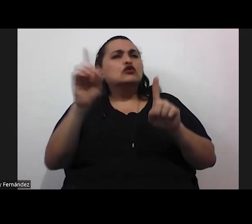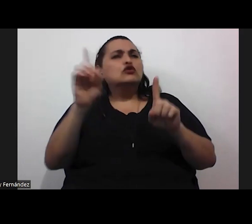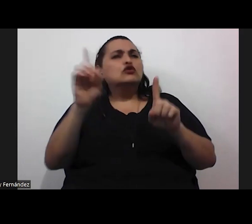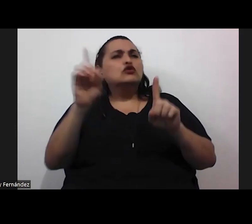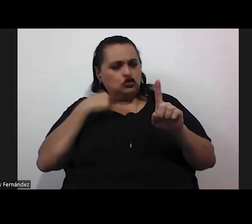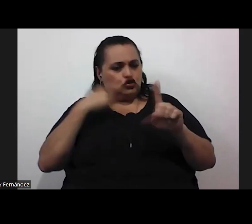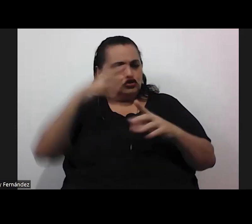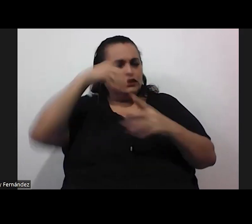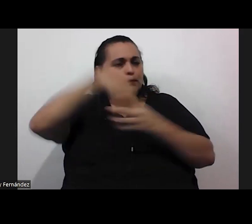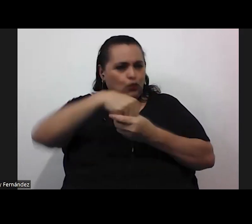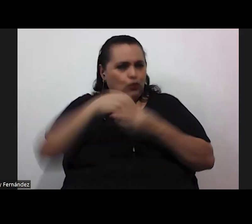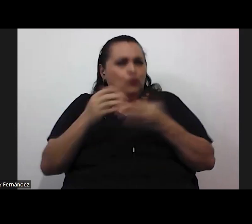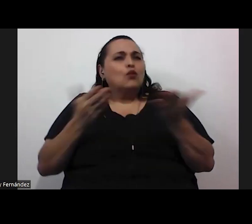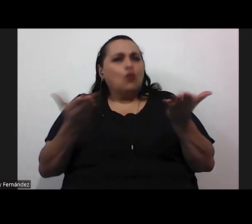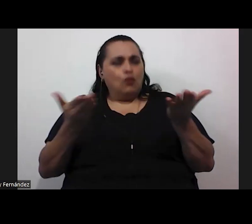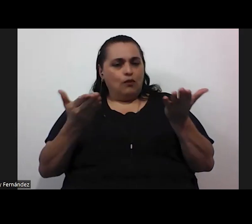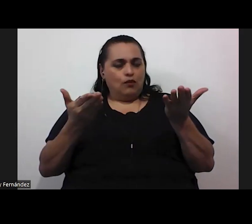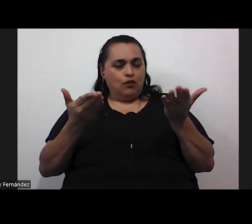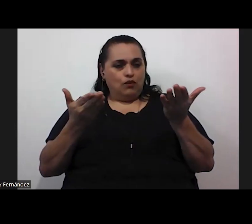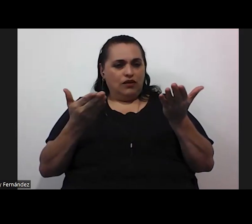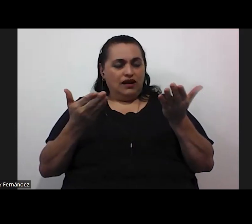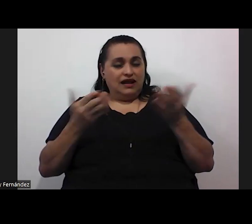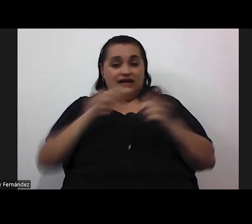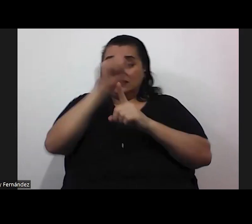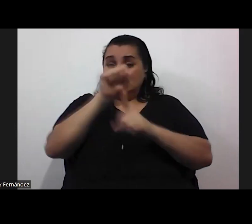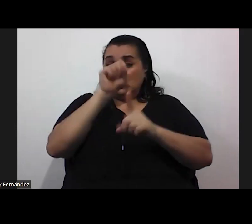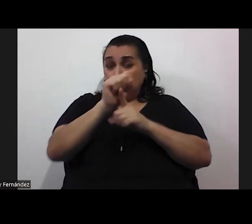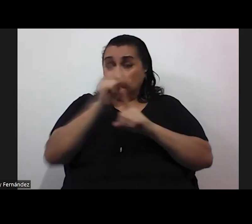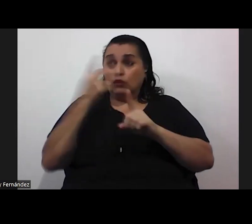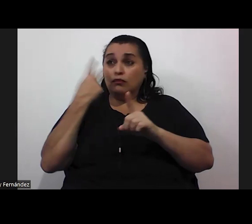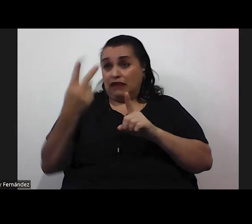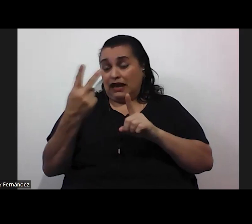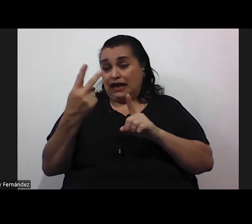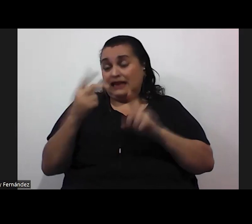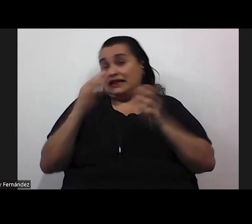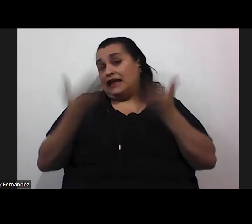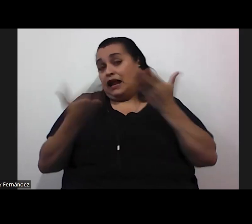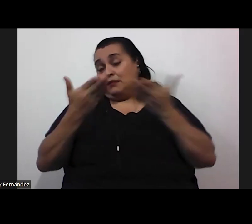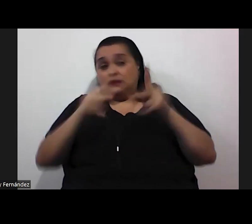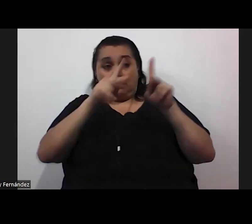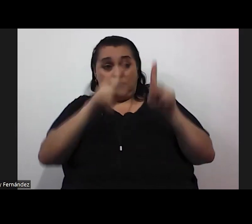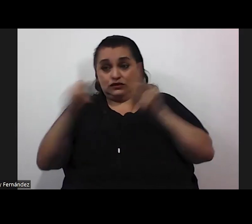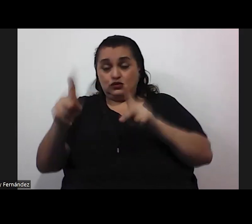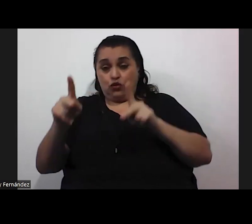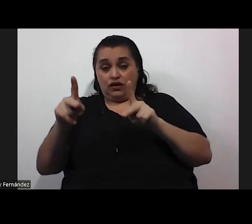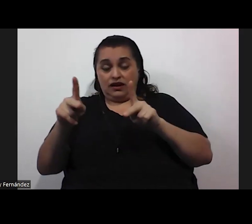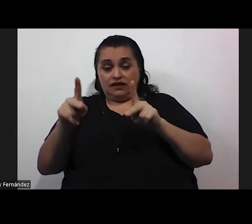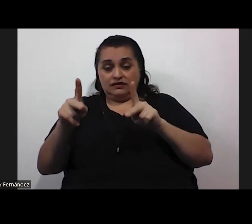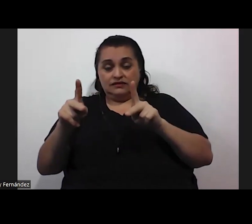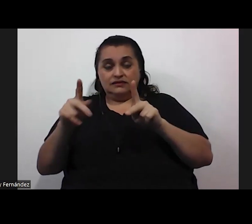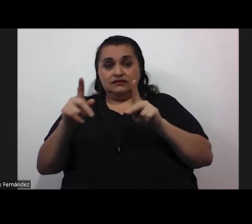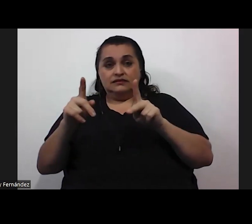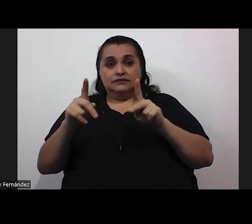involucrarnos es decir ante las situaciones que se pueden ver tal vez entre personas creo que la pregunta va por ahí de